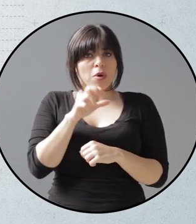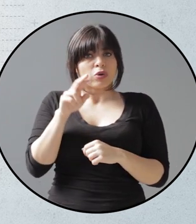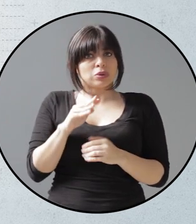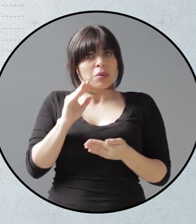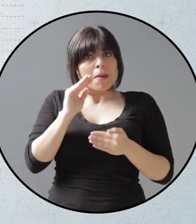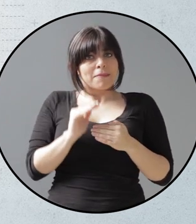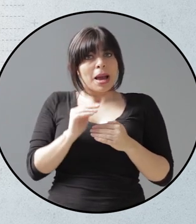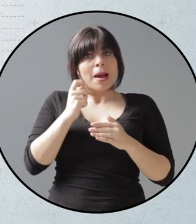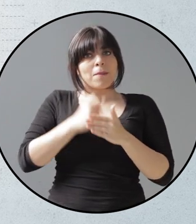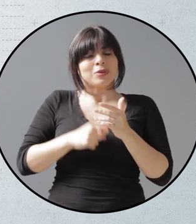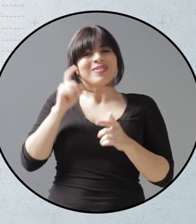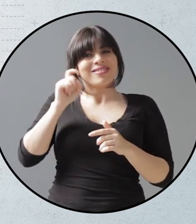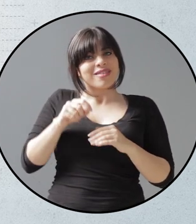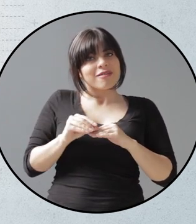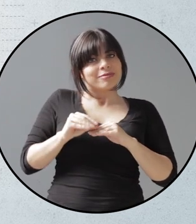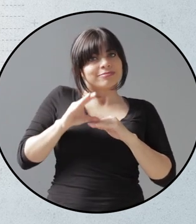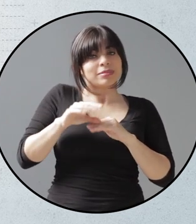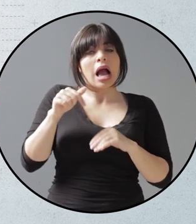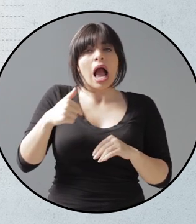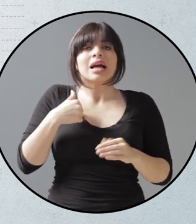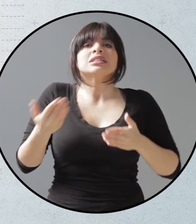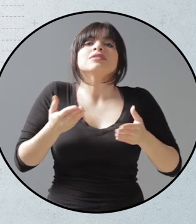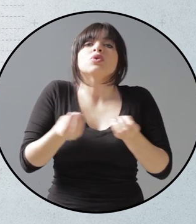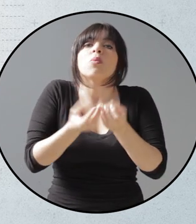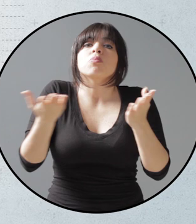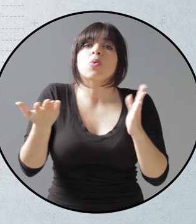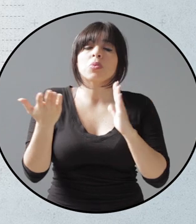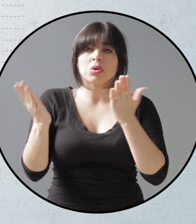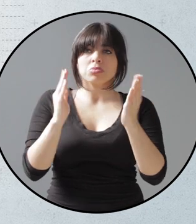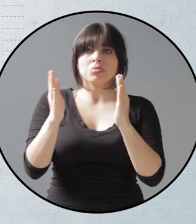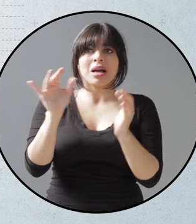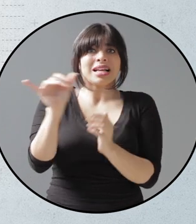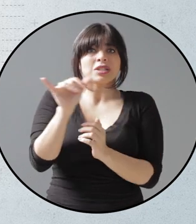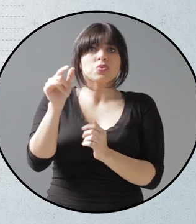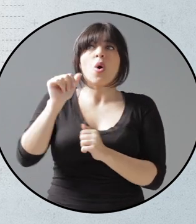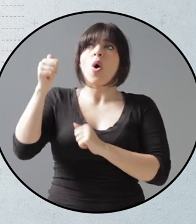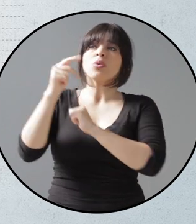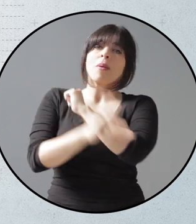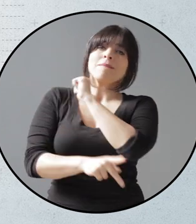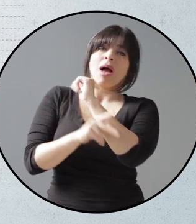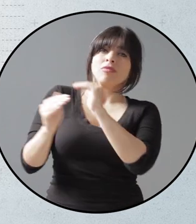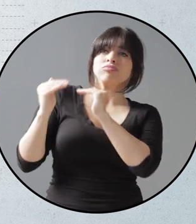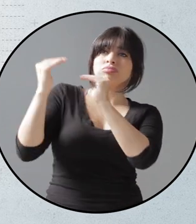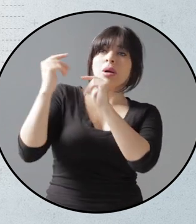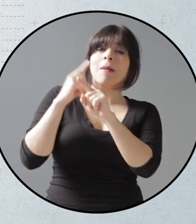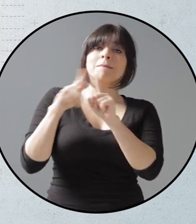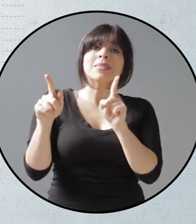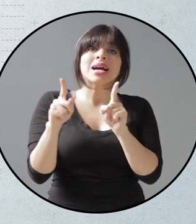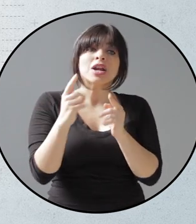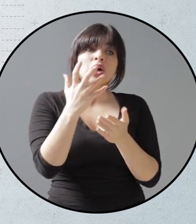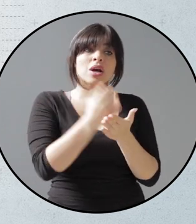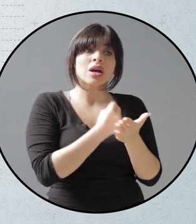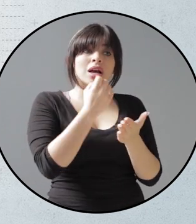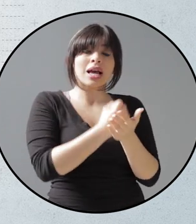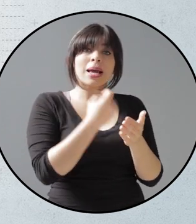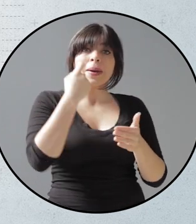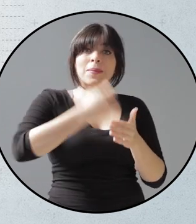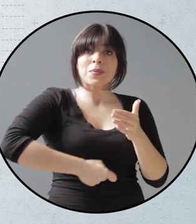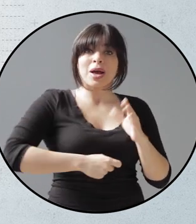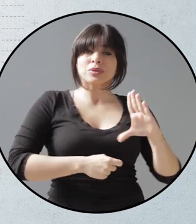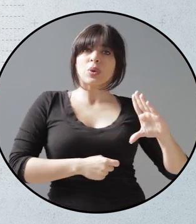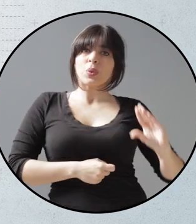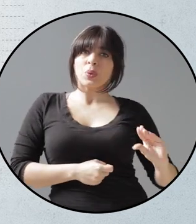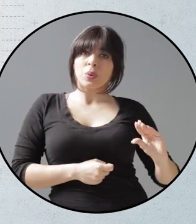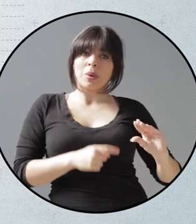así como en Europa. En este país tenemos servicios públicos similares a países desarrollados, pero una recaudación tributaria